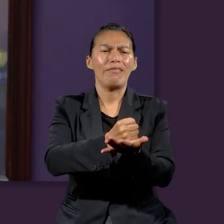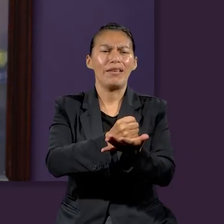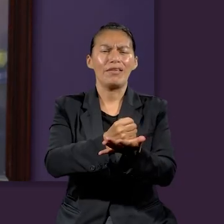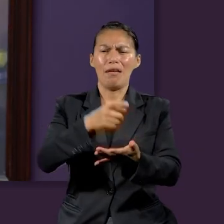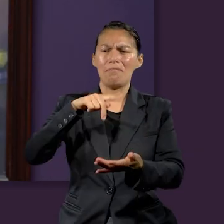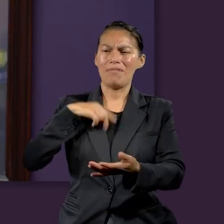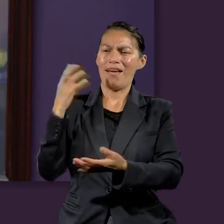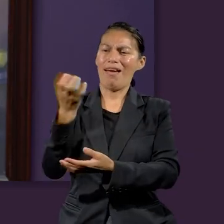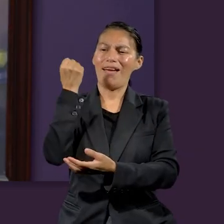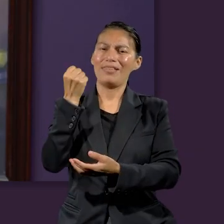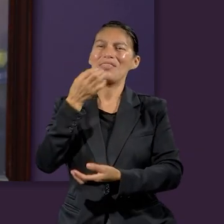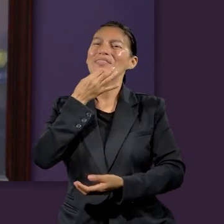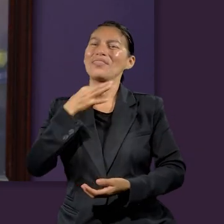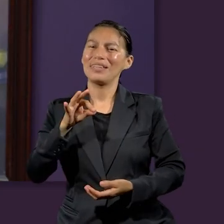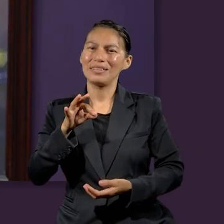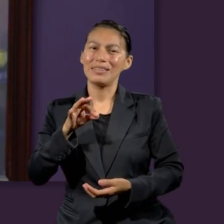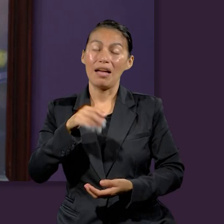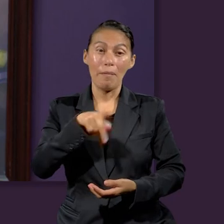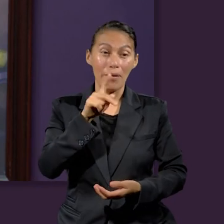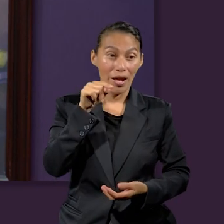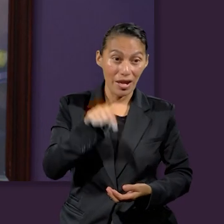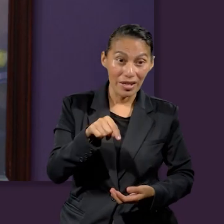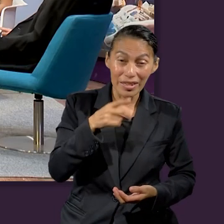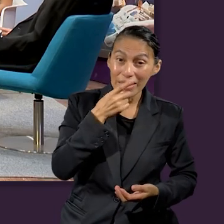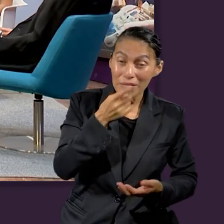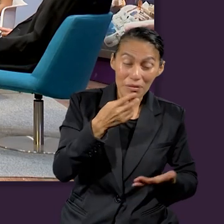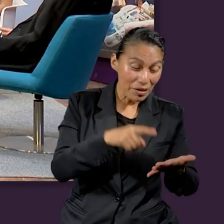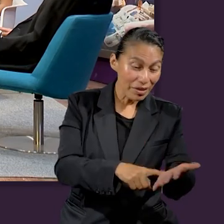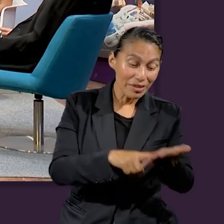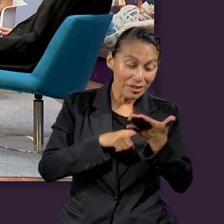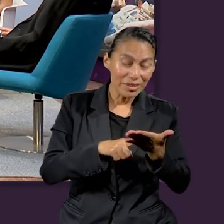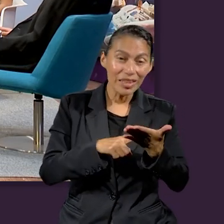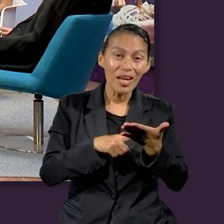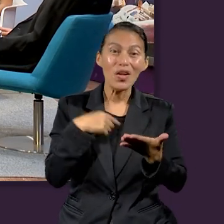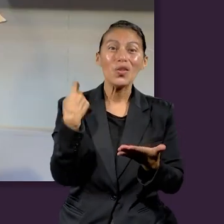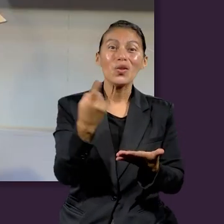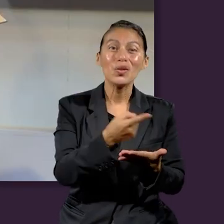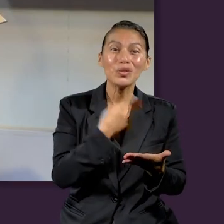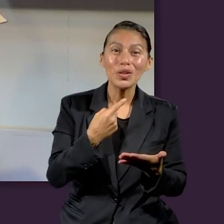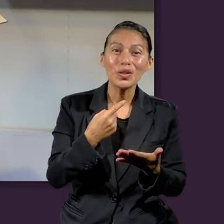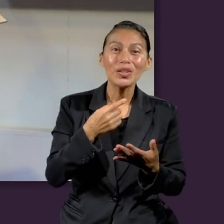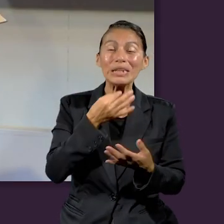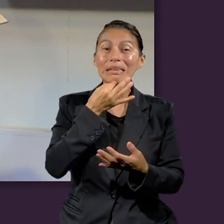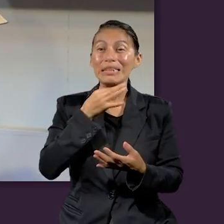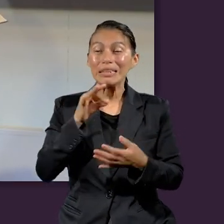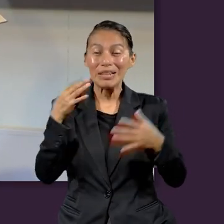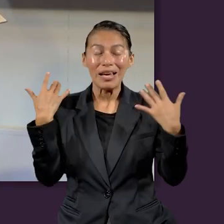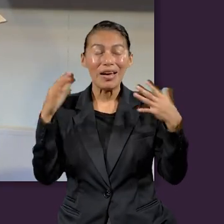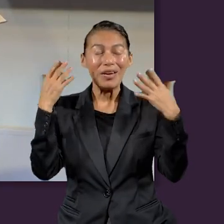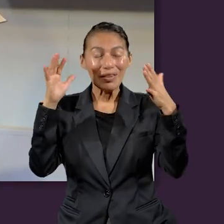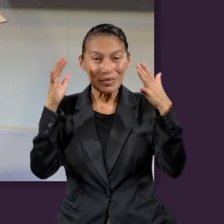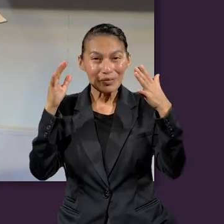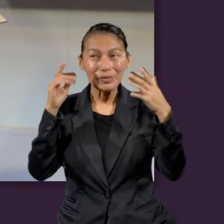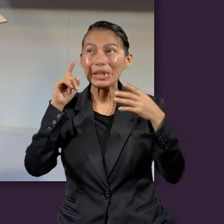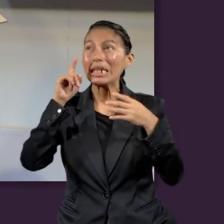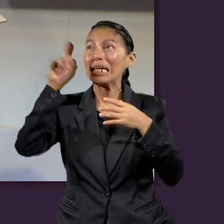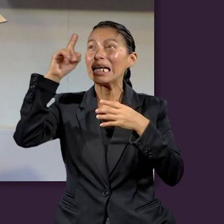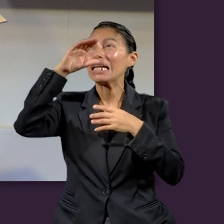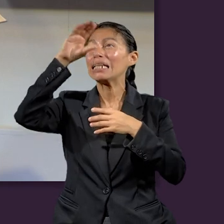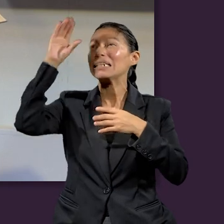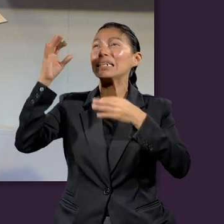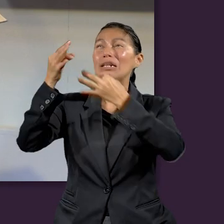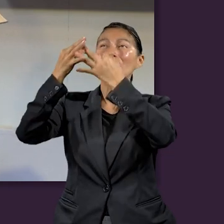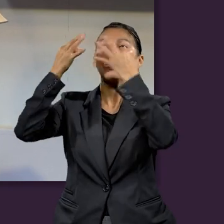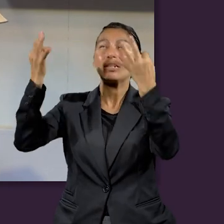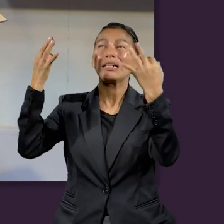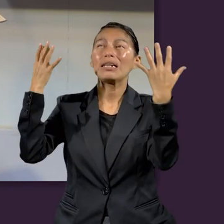Y si te sale a favor, ¿no? Si no te sale a favor. Pero aquí dice, no, nosotros debemos celebrar y adorar a aquel